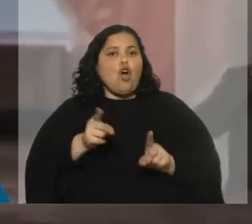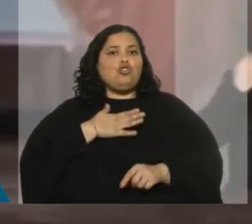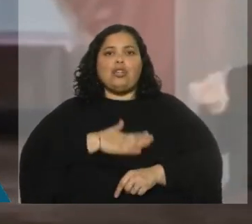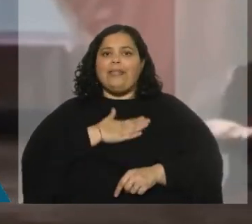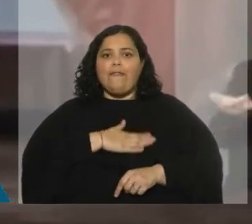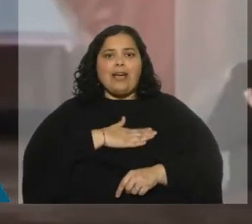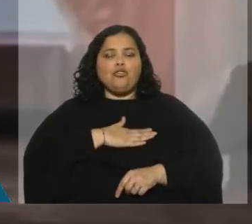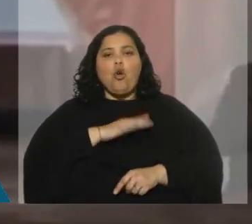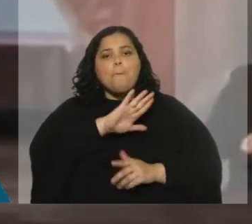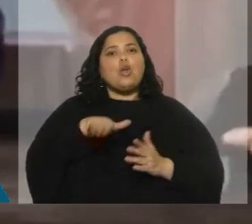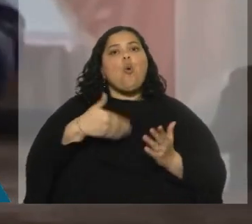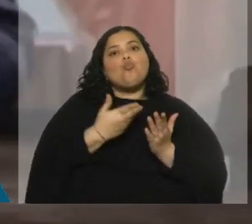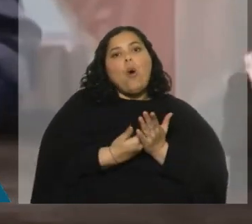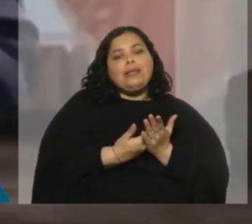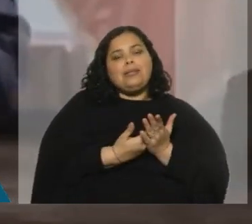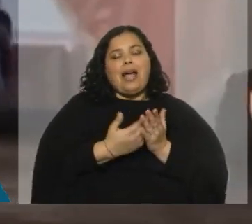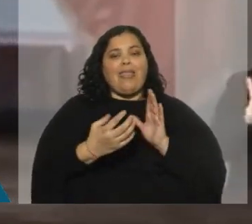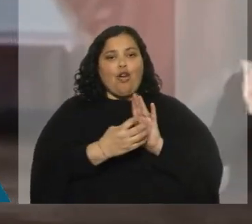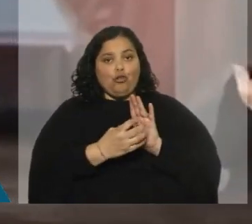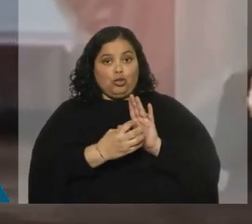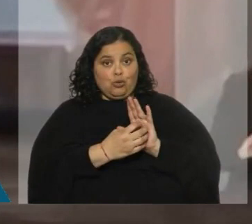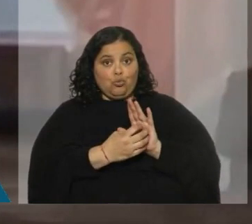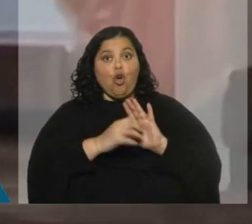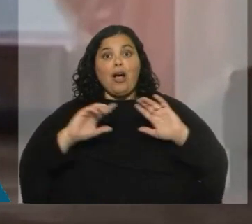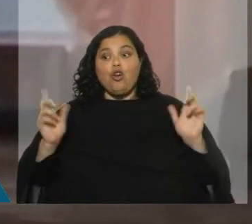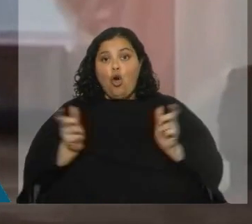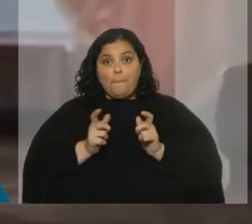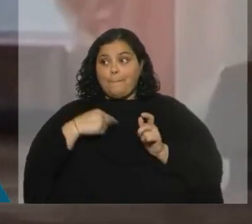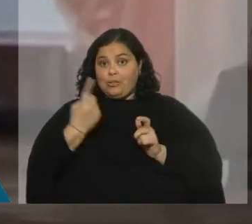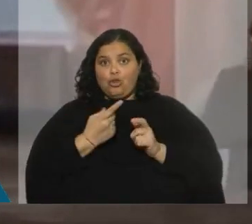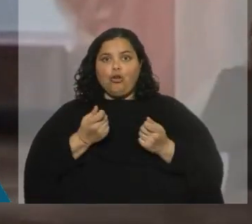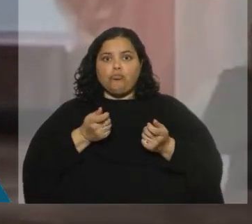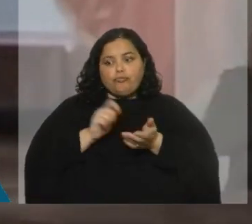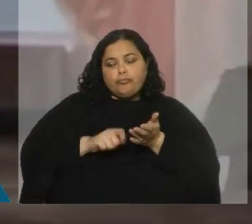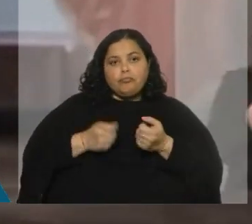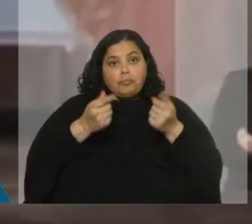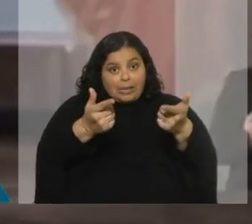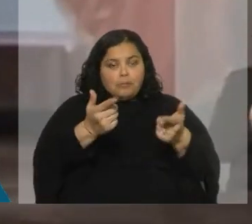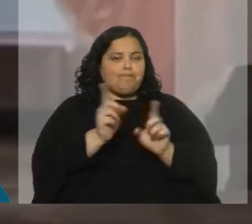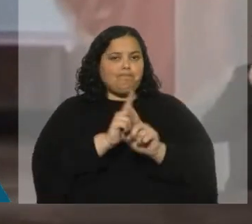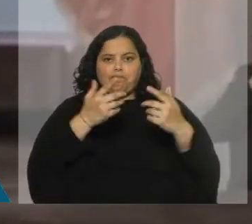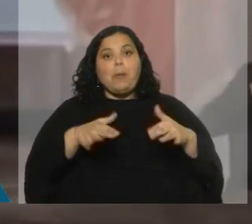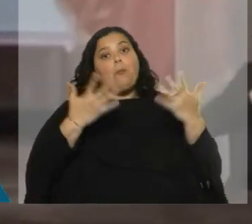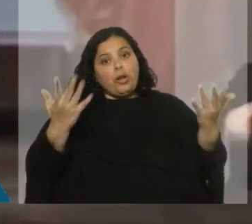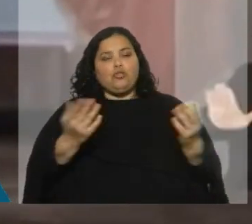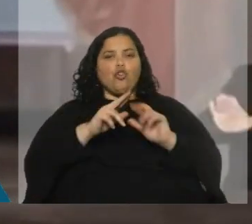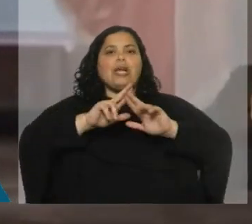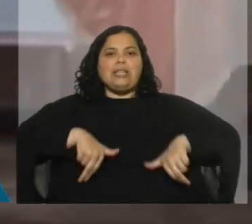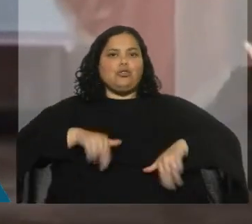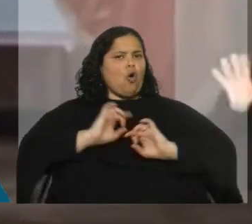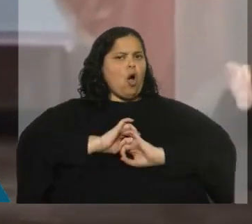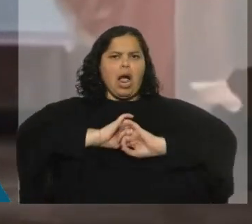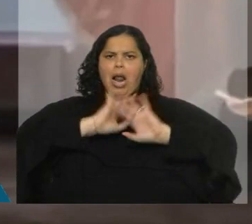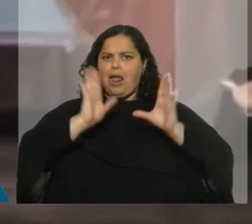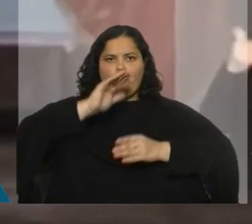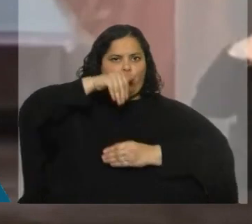propuesta de constitución que la Convención le presentó a Chile y, por ende, ha decidido rechazarla de manera clara en